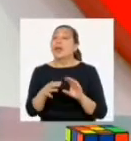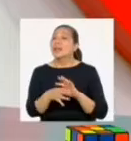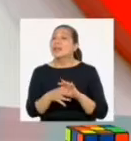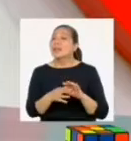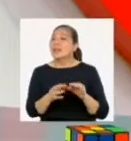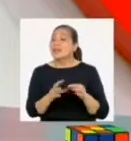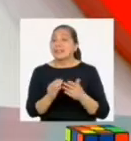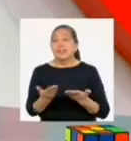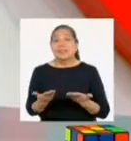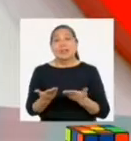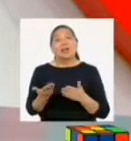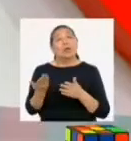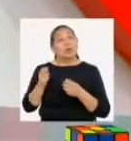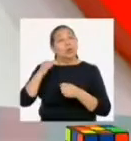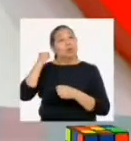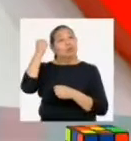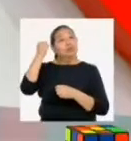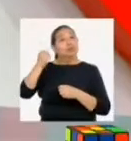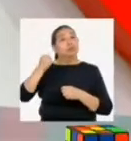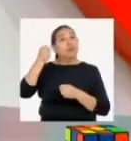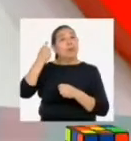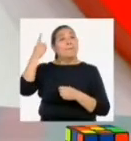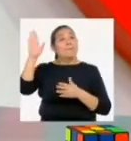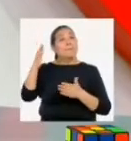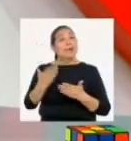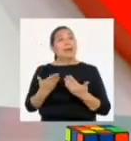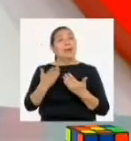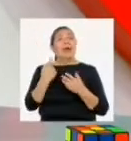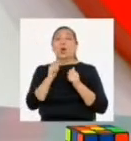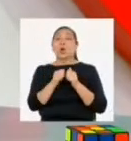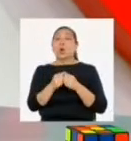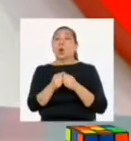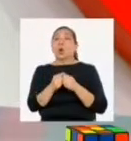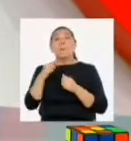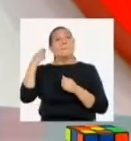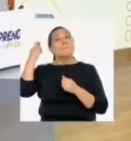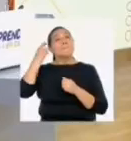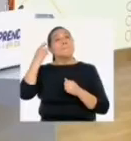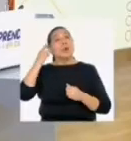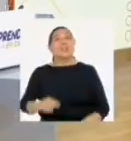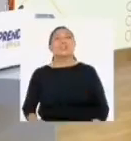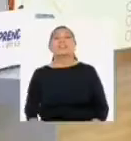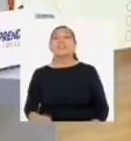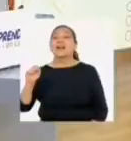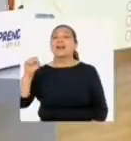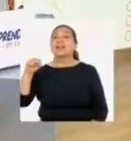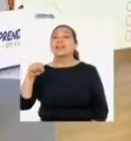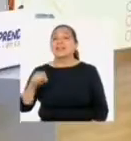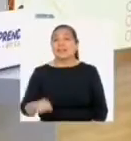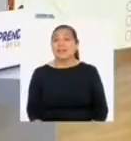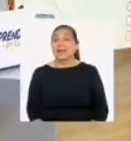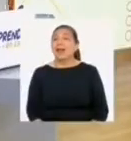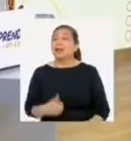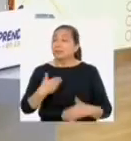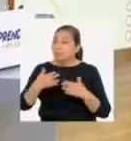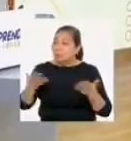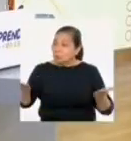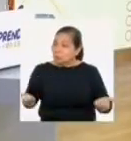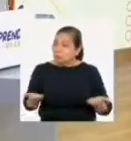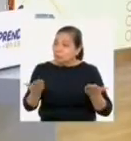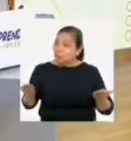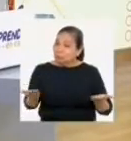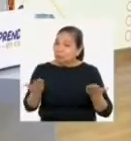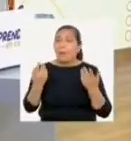de la historia, ellas han ido luchando por ser reconocidas en espacios como la política. Así es. Y todavía hay que seguir